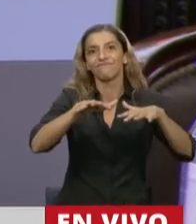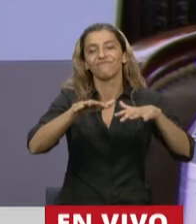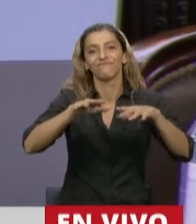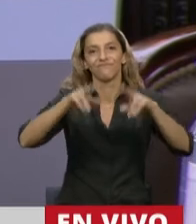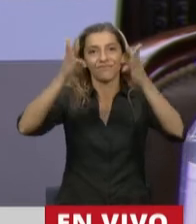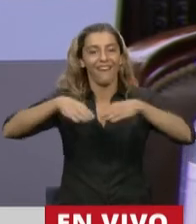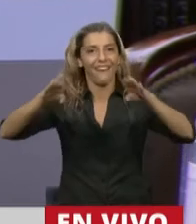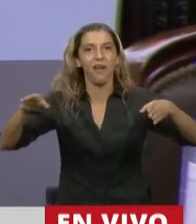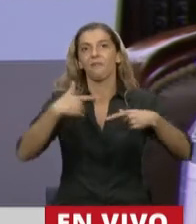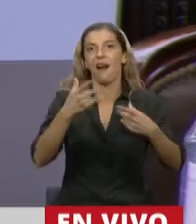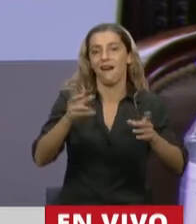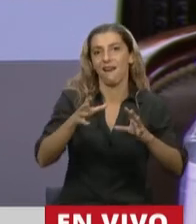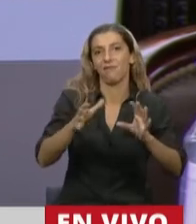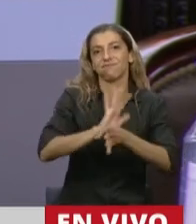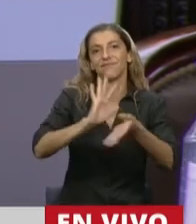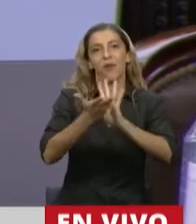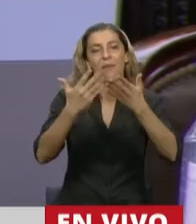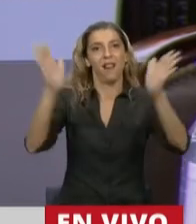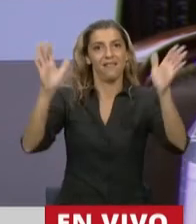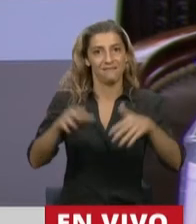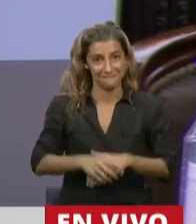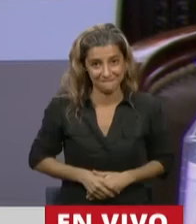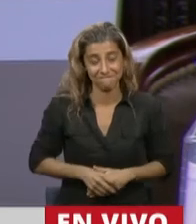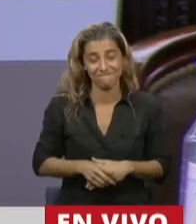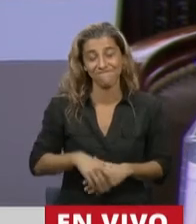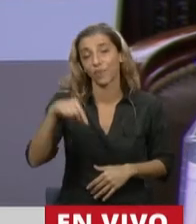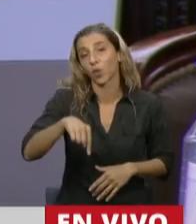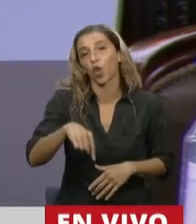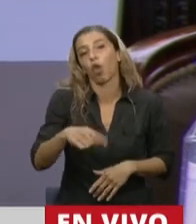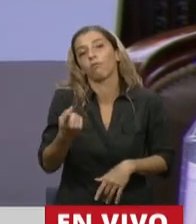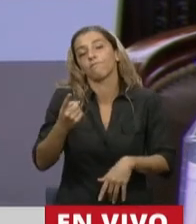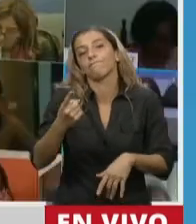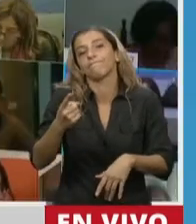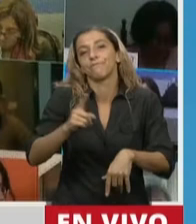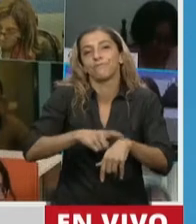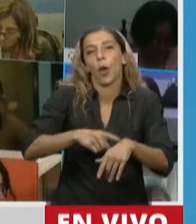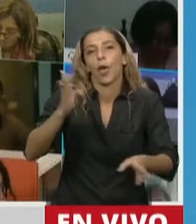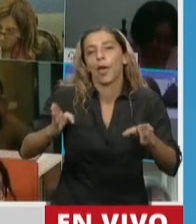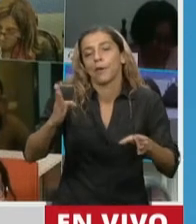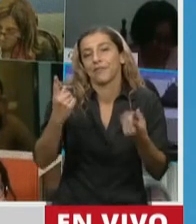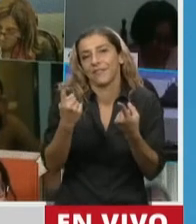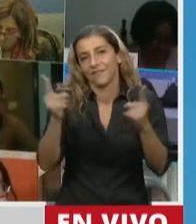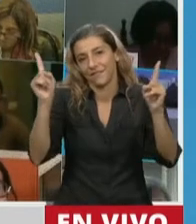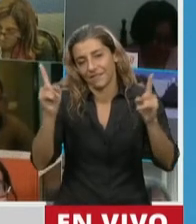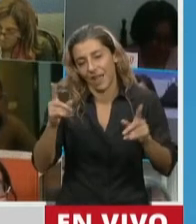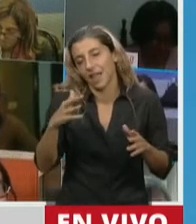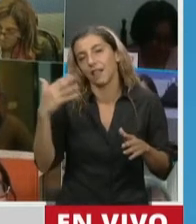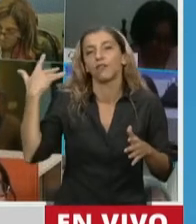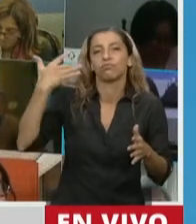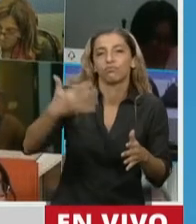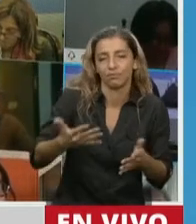legislando en otra época sobre